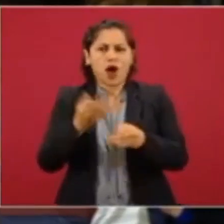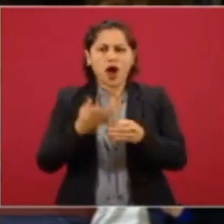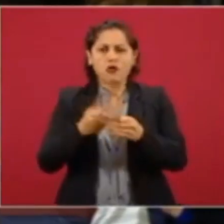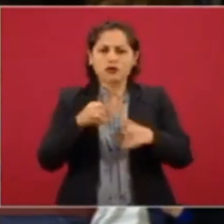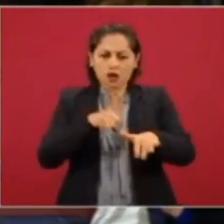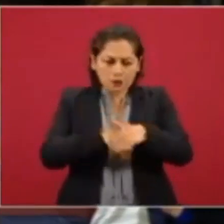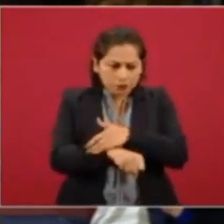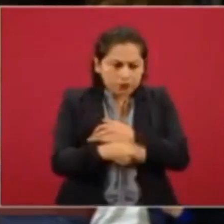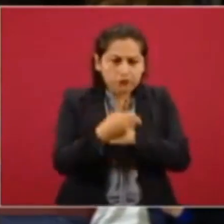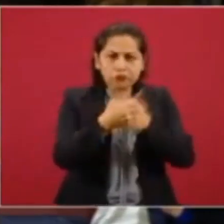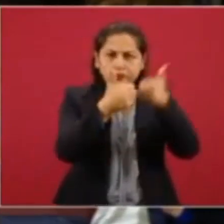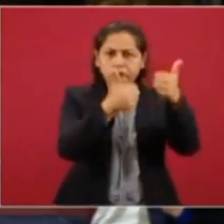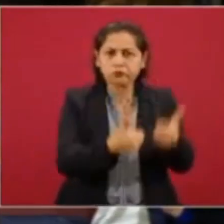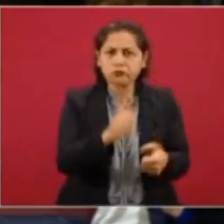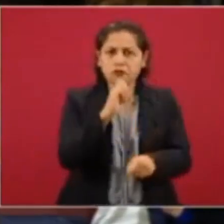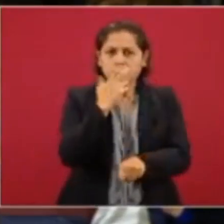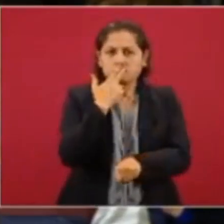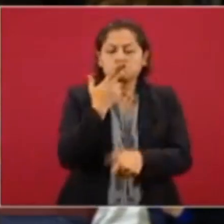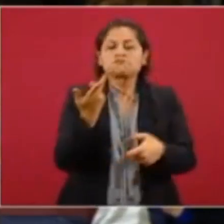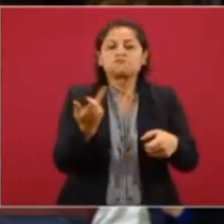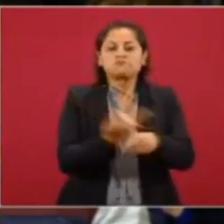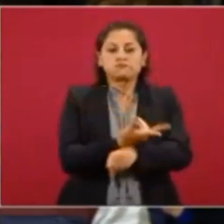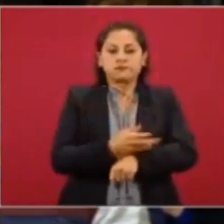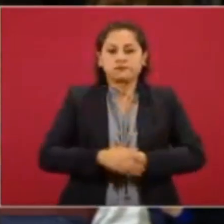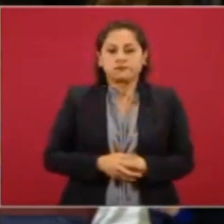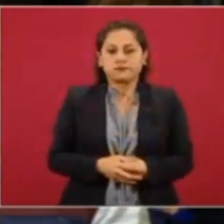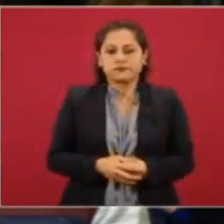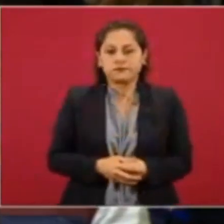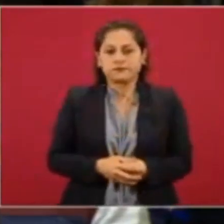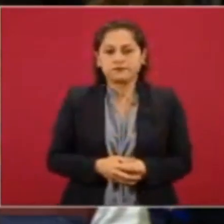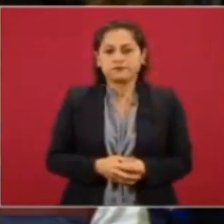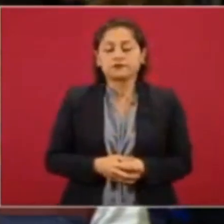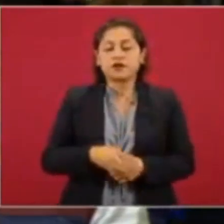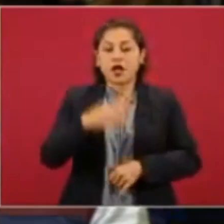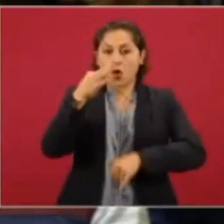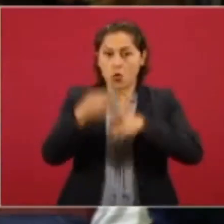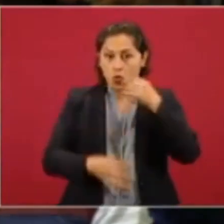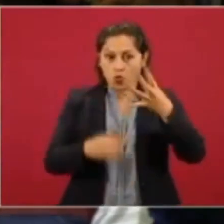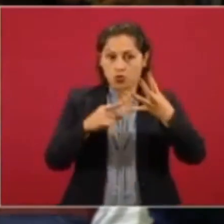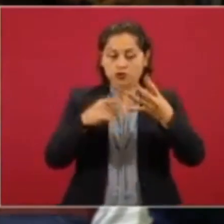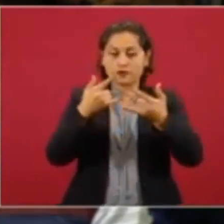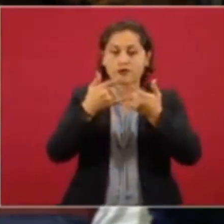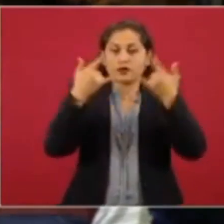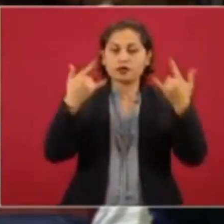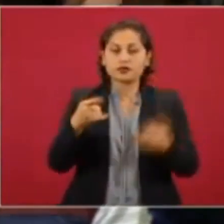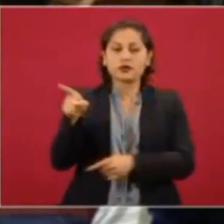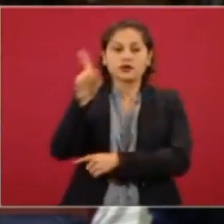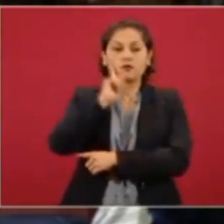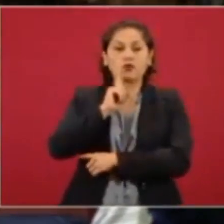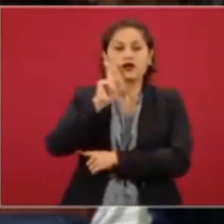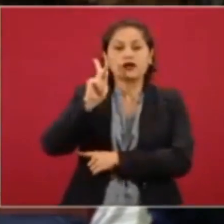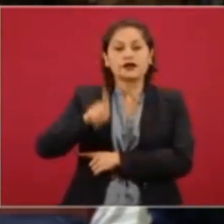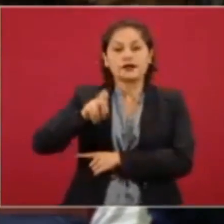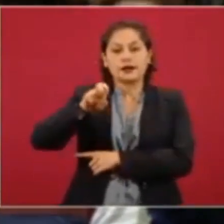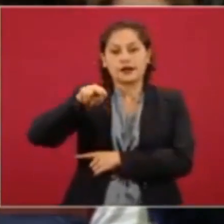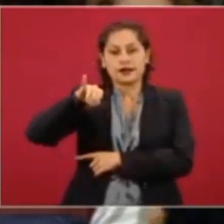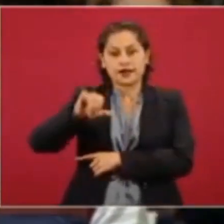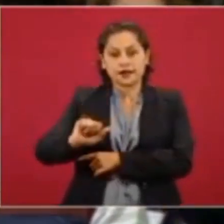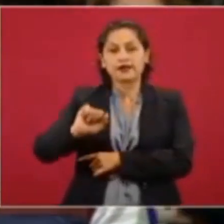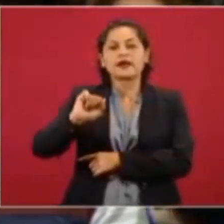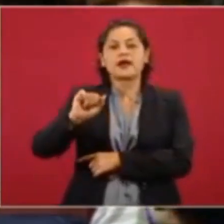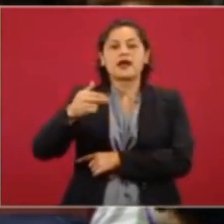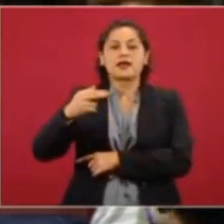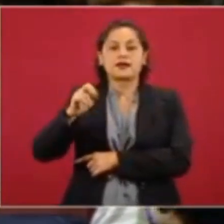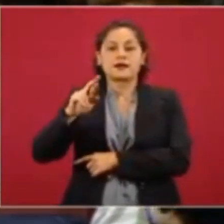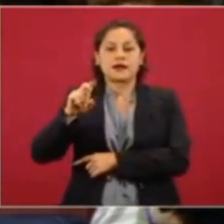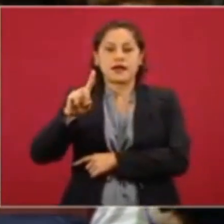También, pues bueno, por último, pues la última activista, Kenia Inés Hernández, que ella